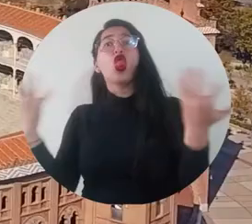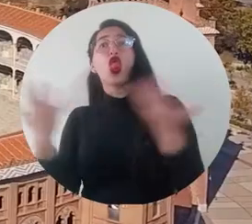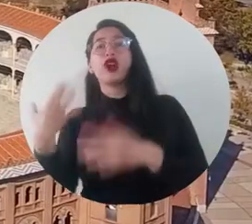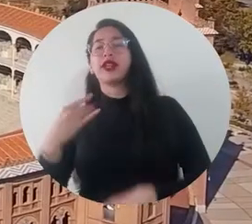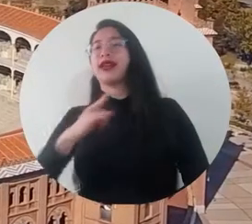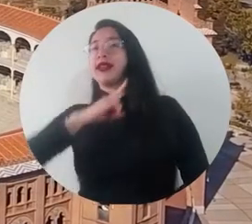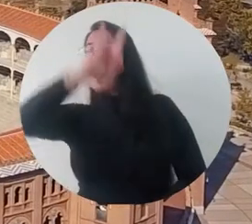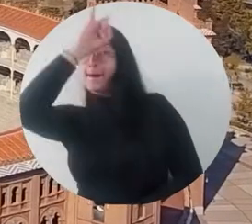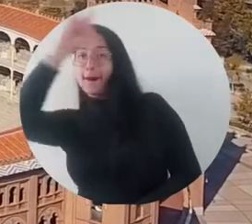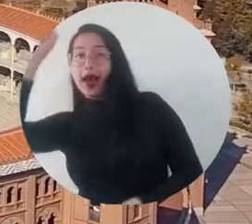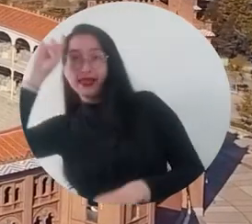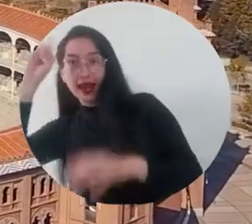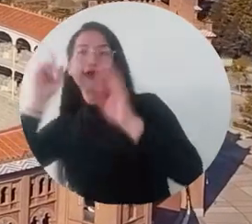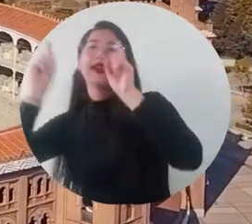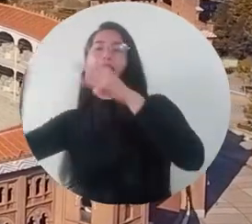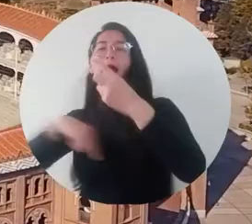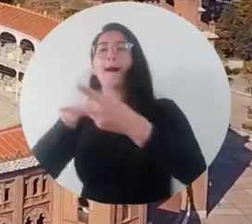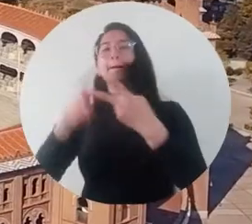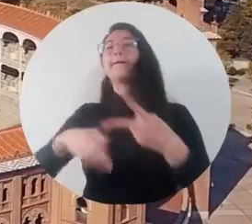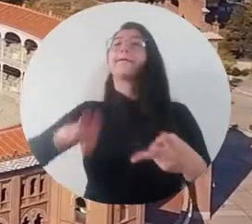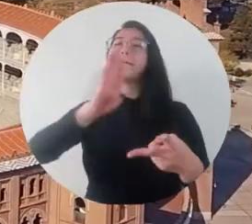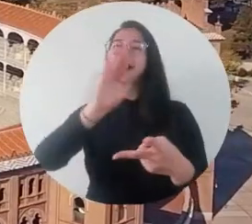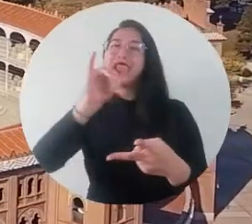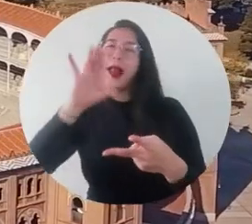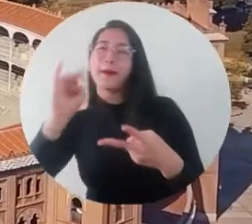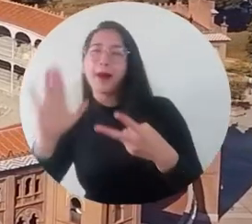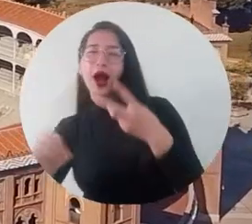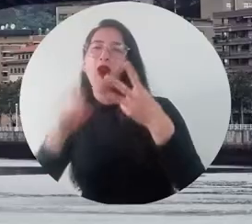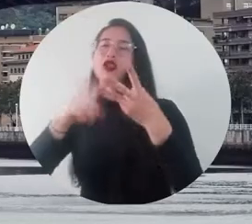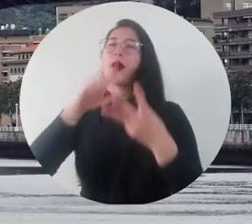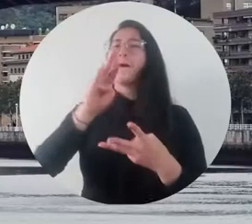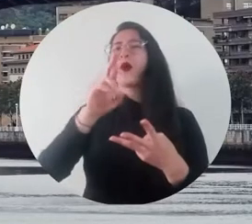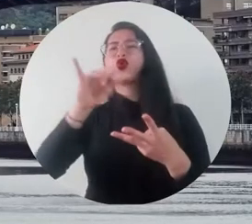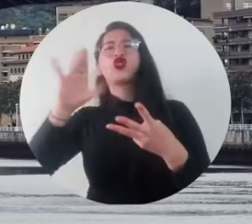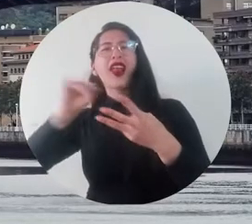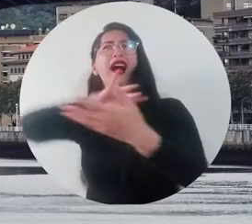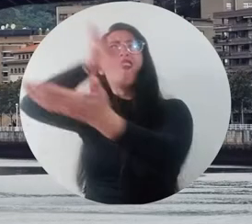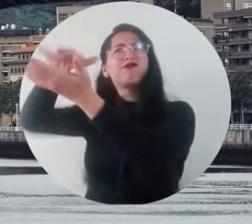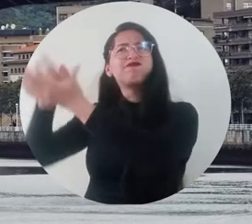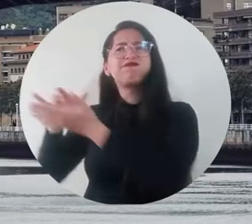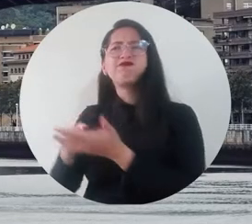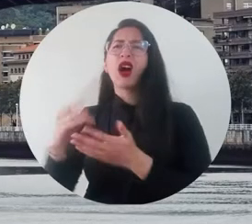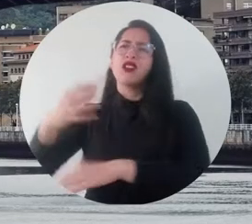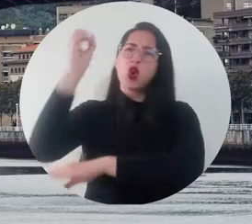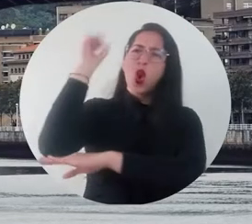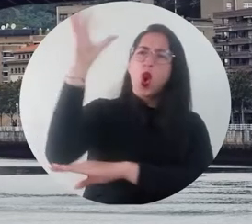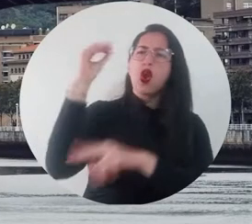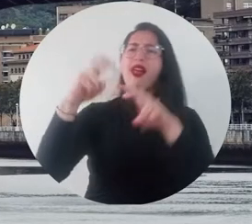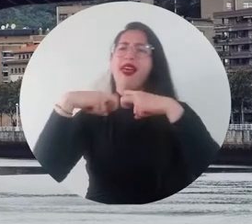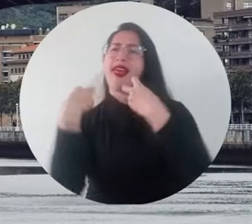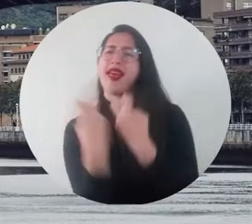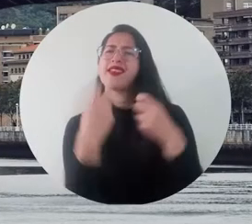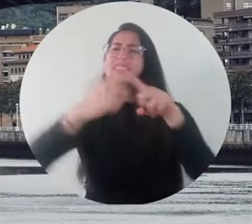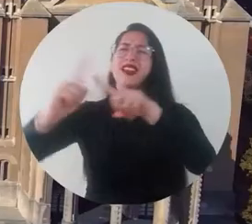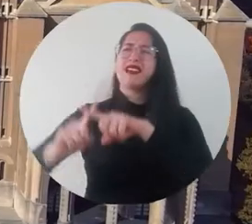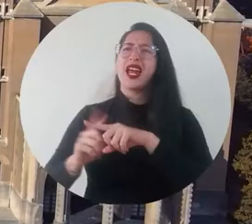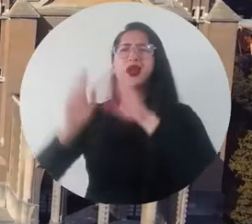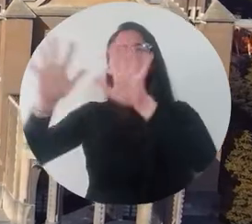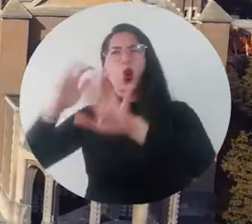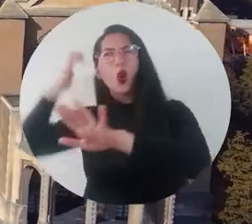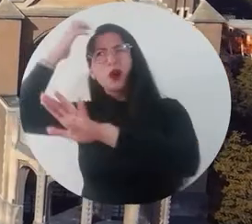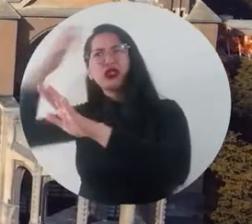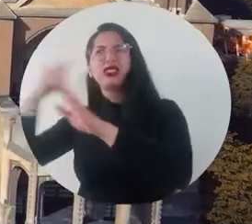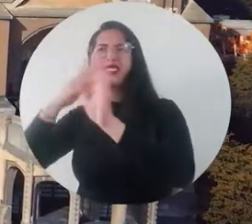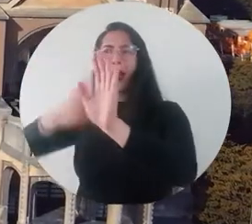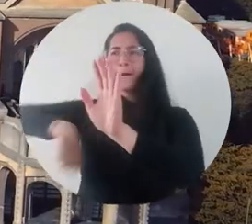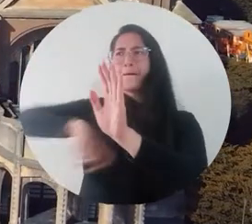agenda de inmersión social en Madrid, Bilbao y Bruselas donde participarán de conferencias, encuentros y visitas que les presentará